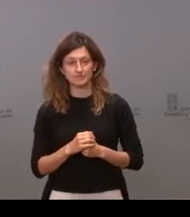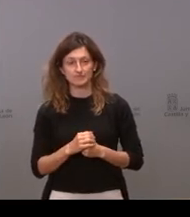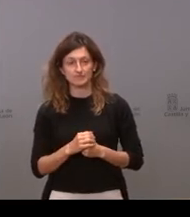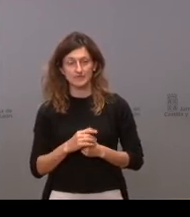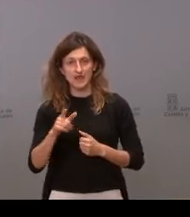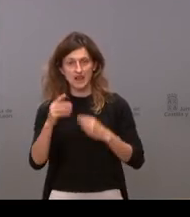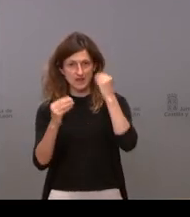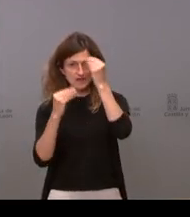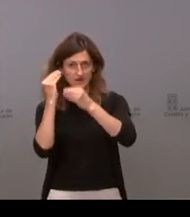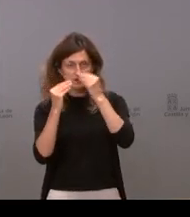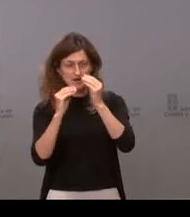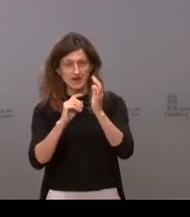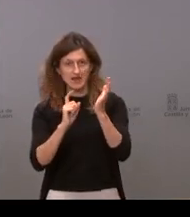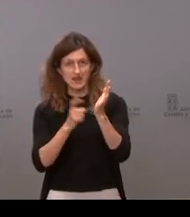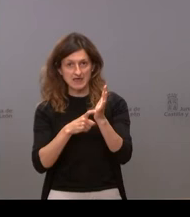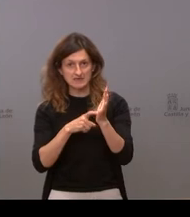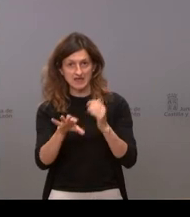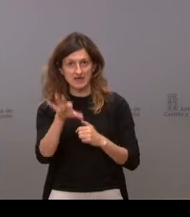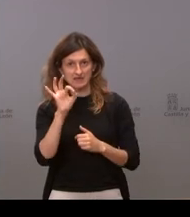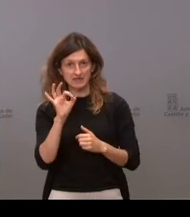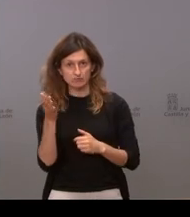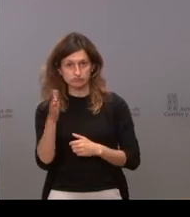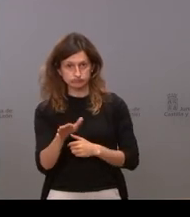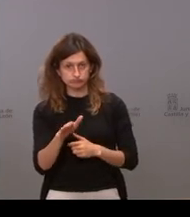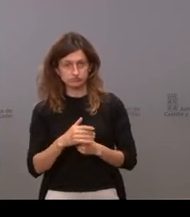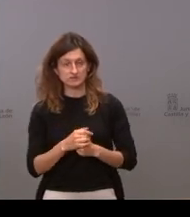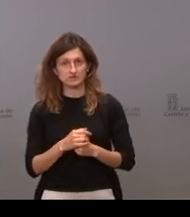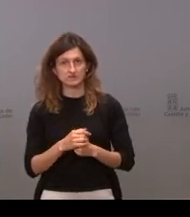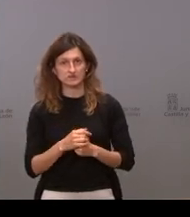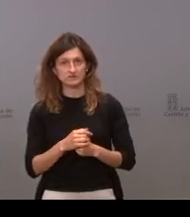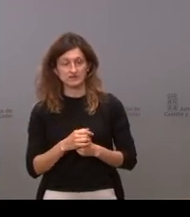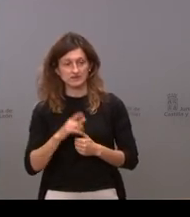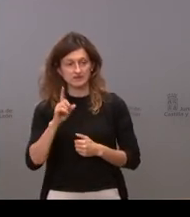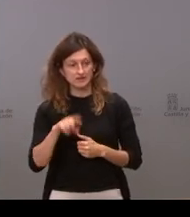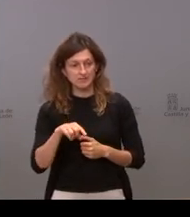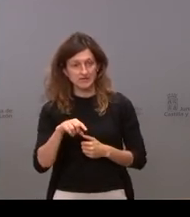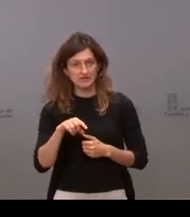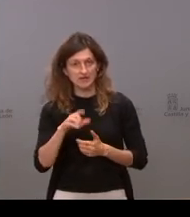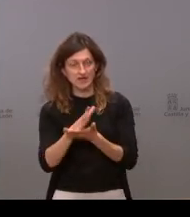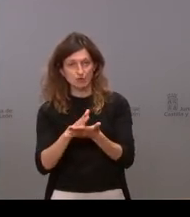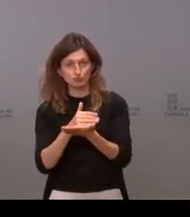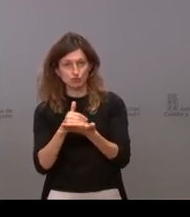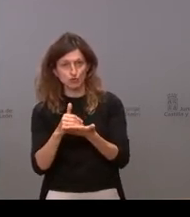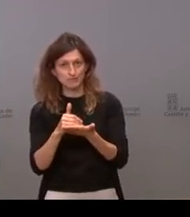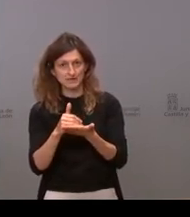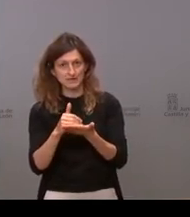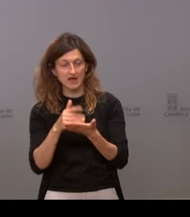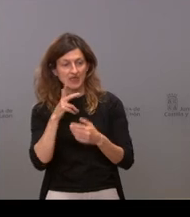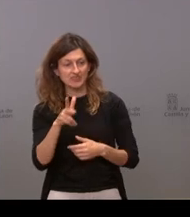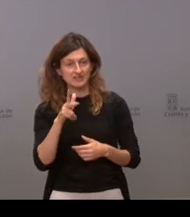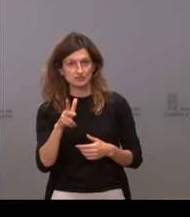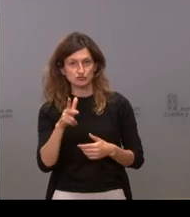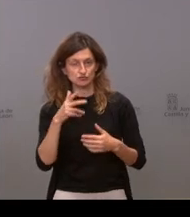respecto a la ley de la eutanasia y a la anunciada y a la anunciada iniciativa autonómica de los derechos y garantías de la vida